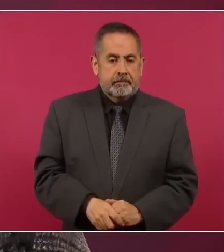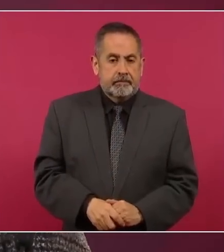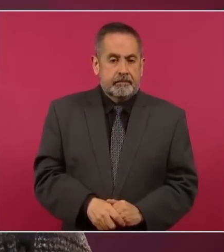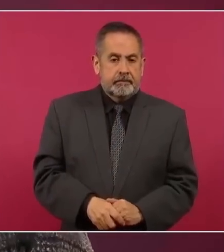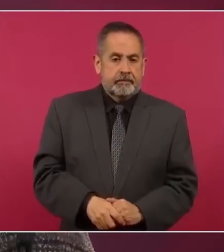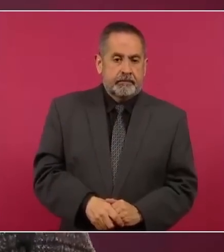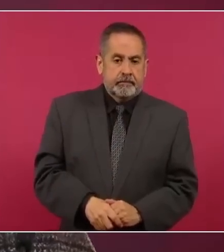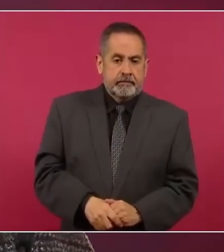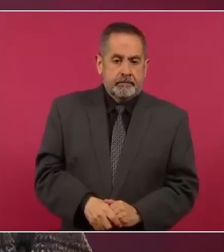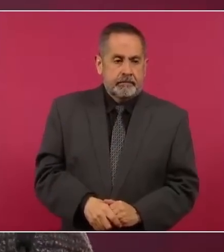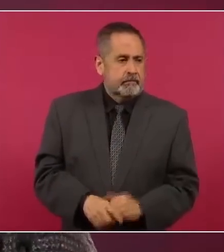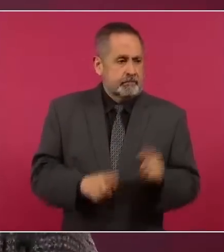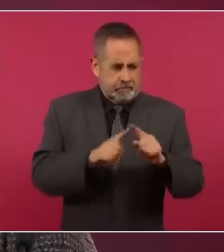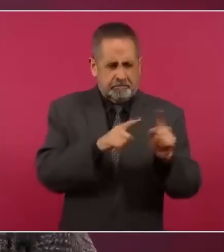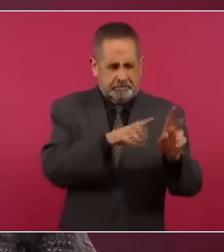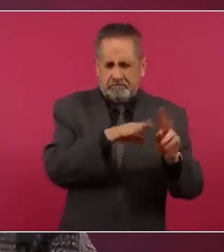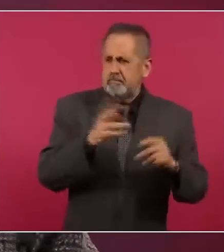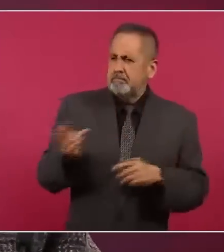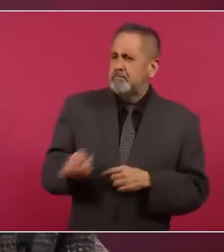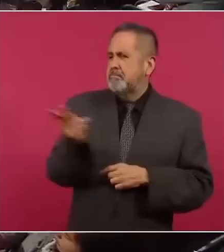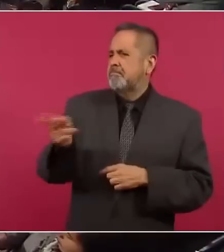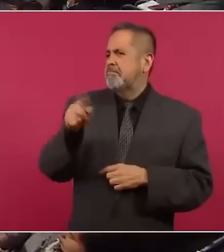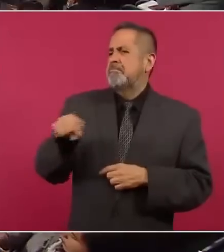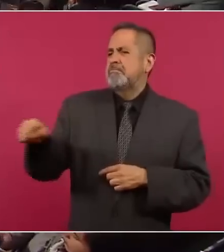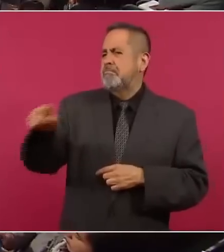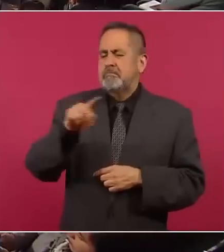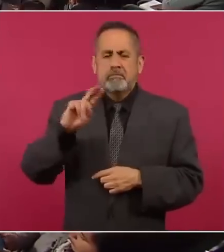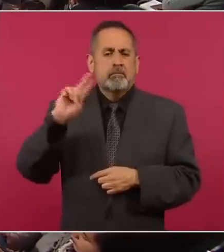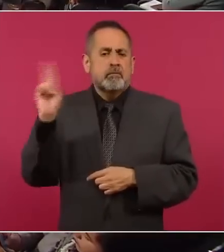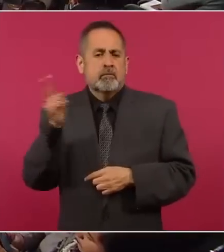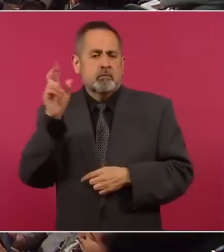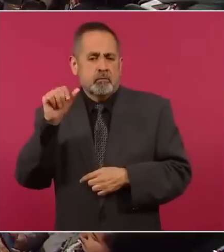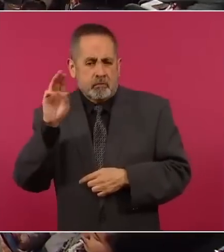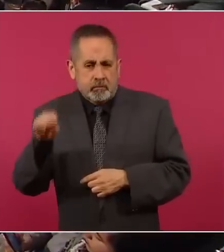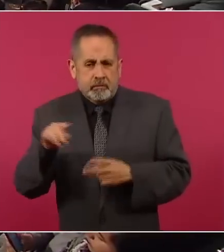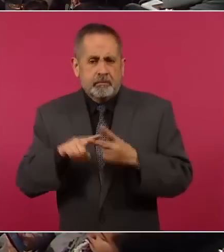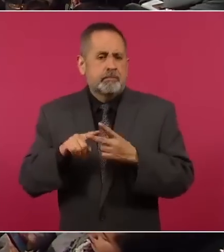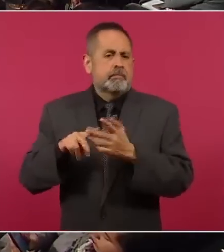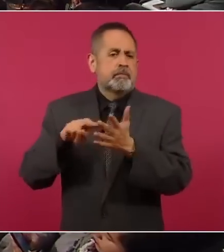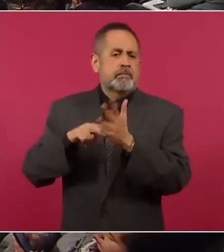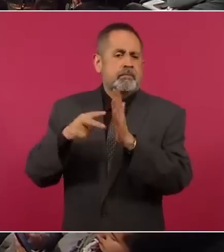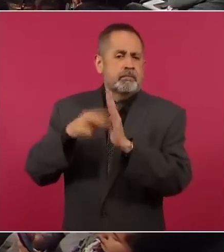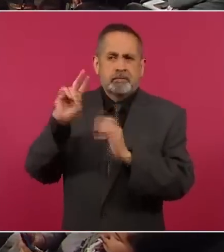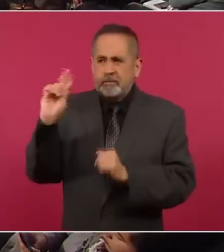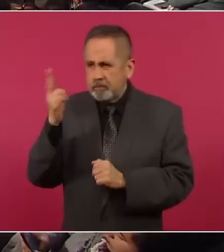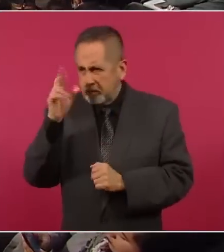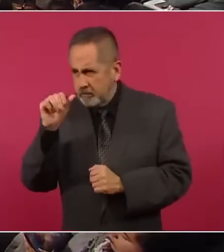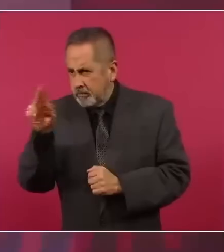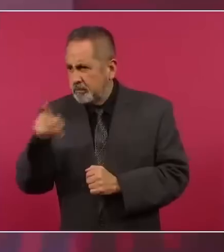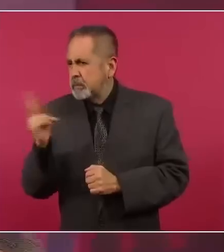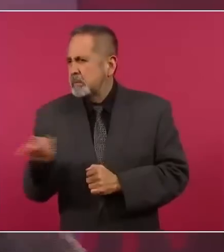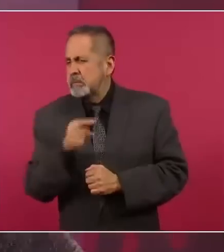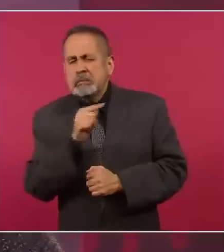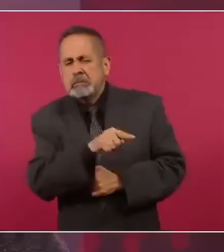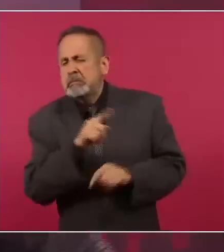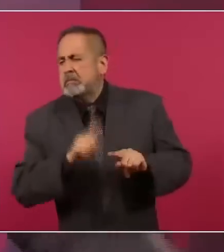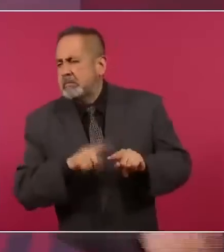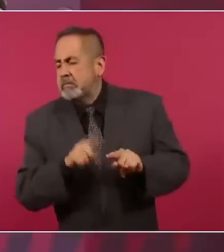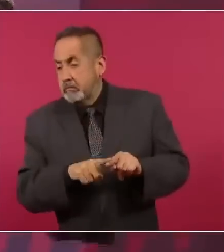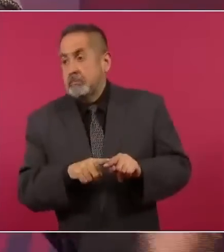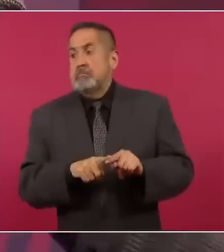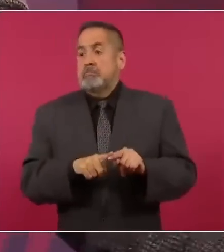Y pregunten a ingenieros de la UNAM, del Instituto de Ingeniería de la UNAM, pero